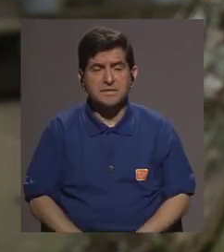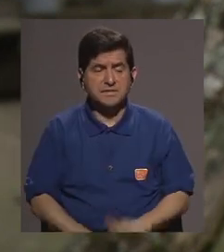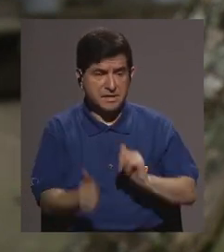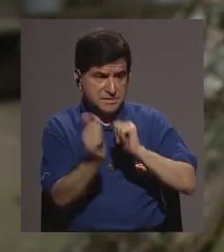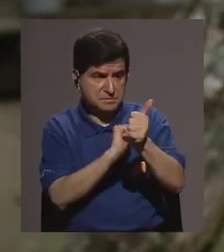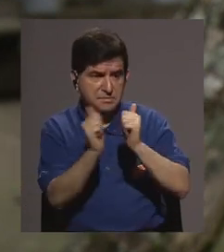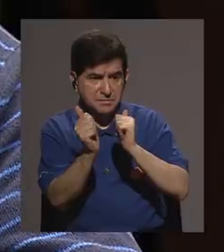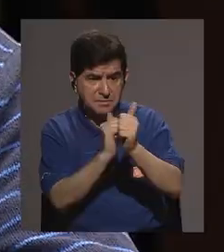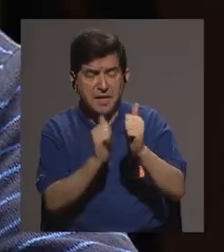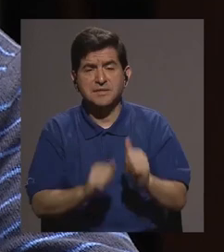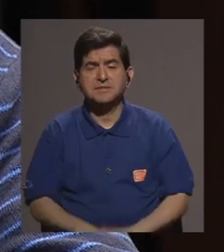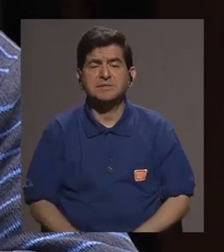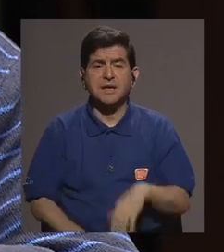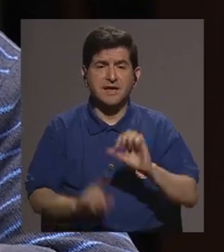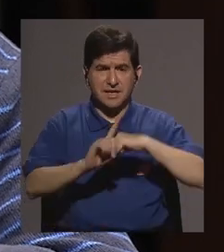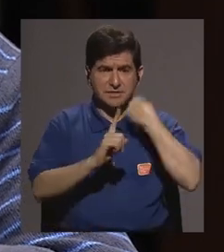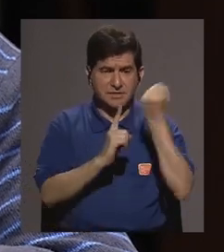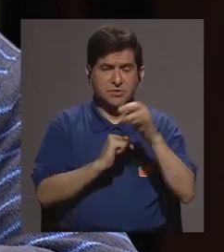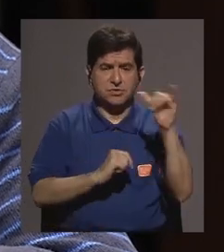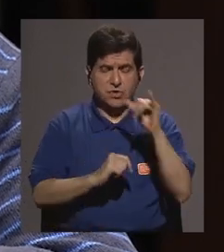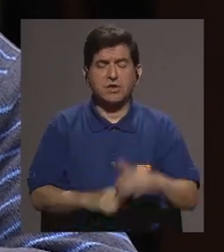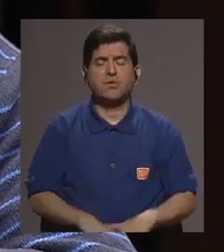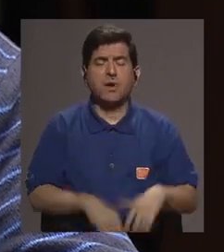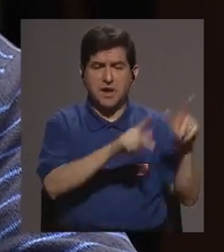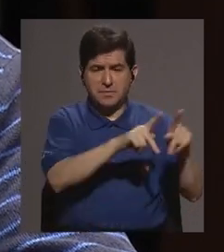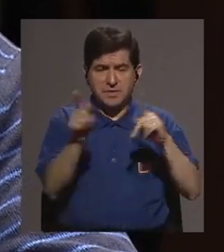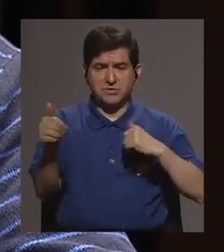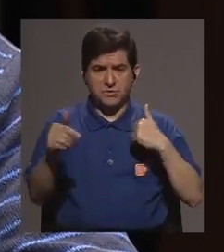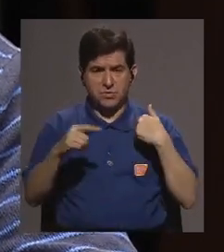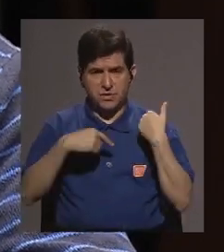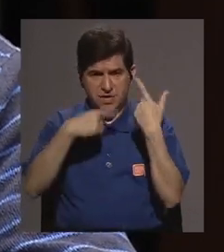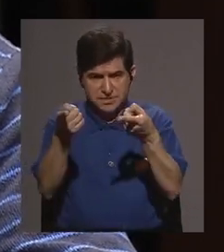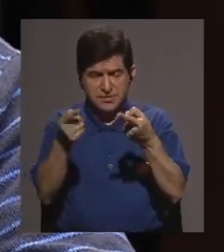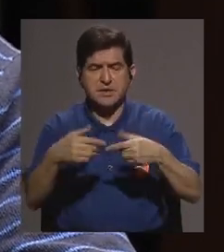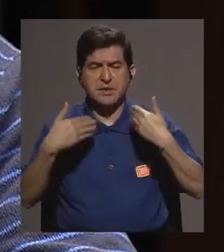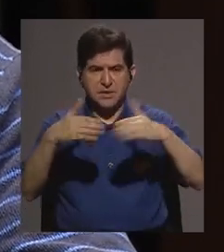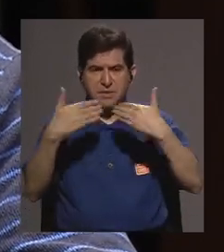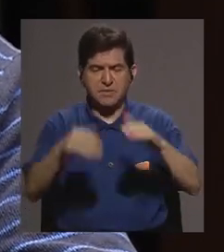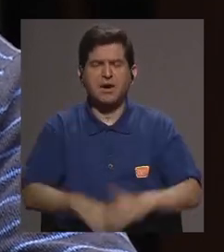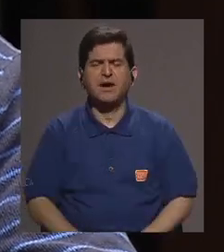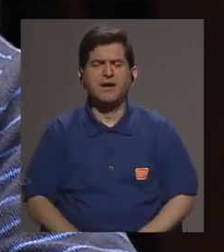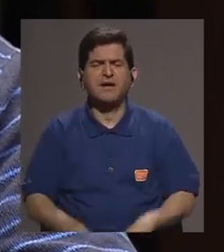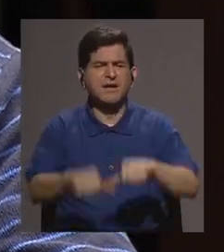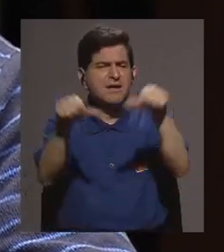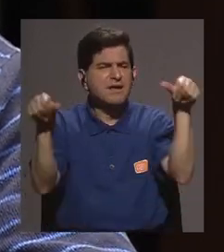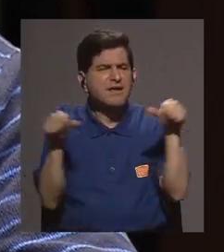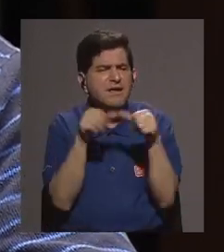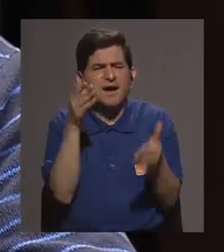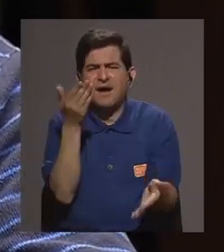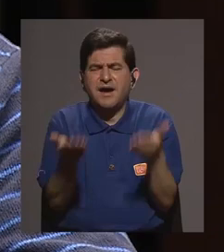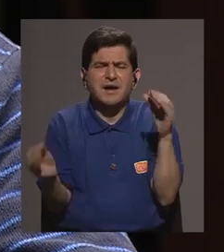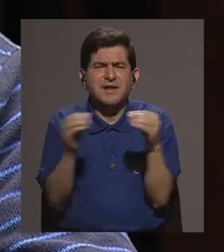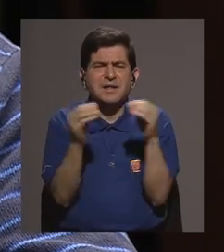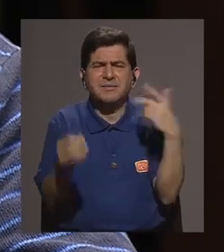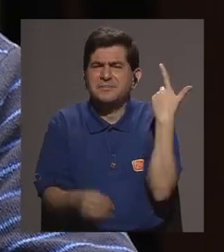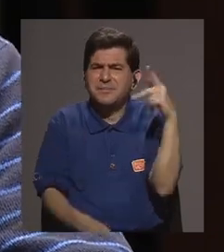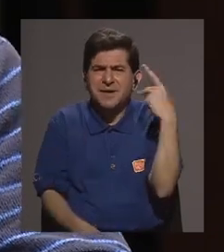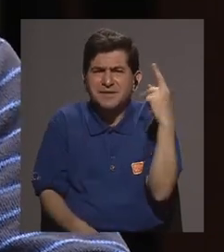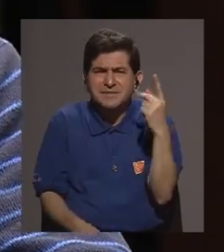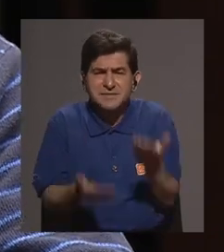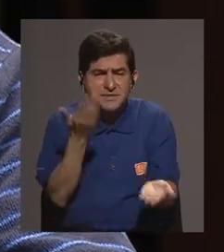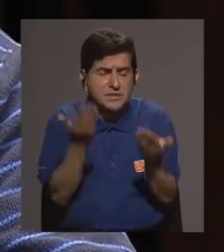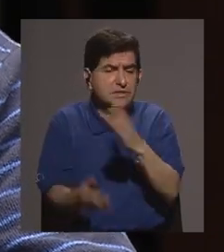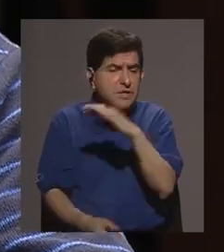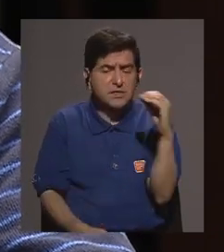personas pasan por Panamá también doctor y existen zonas geográficas donde característicamente pues es más